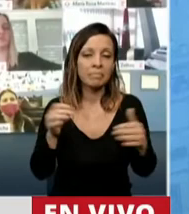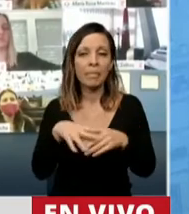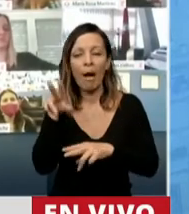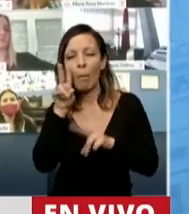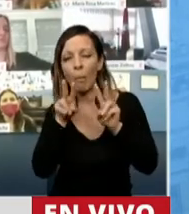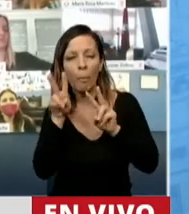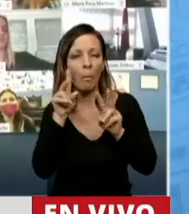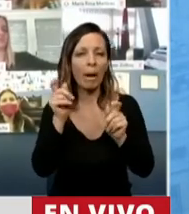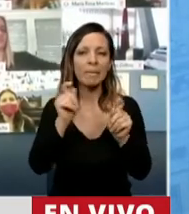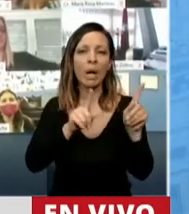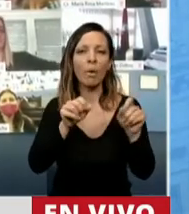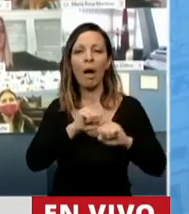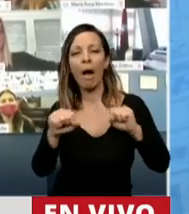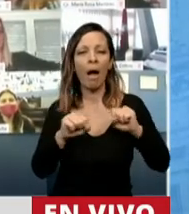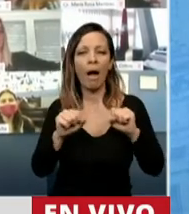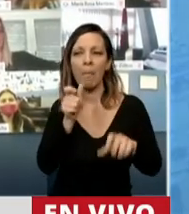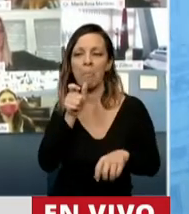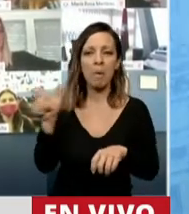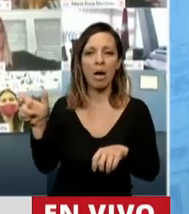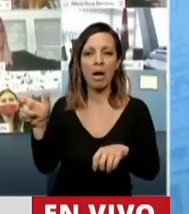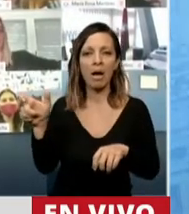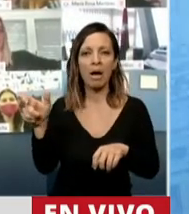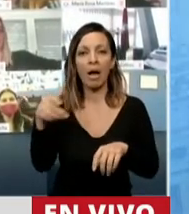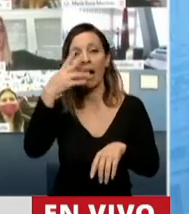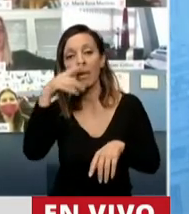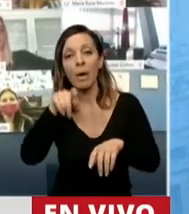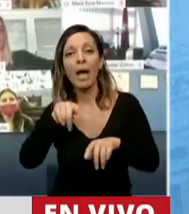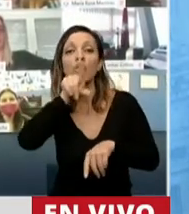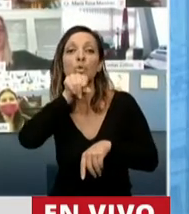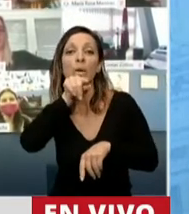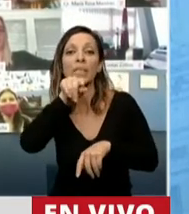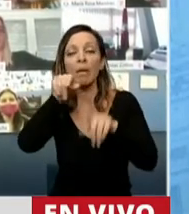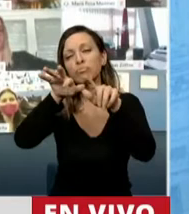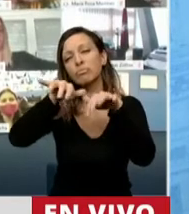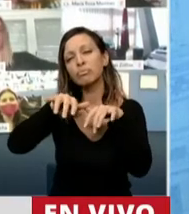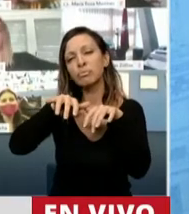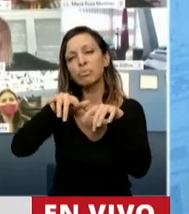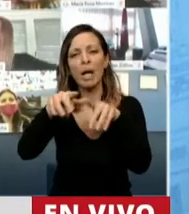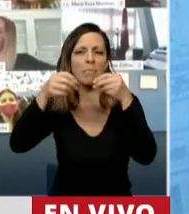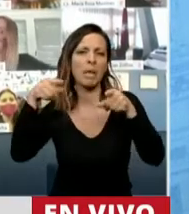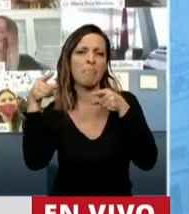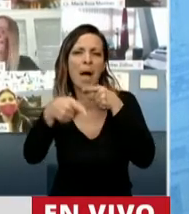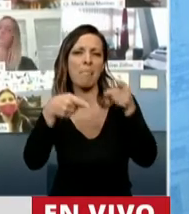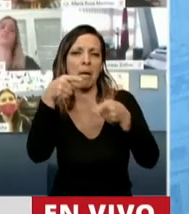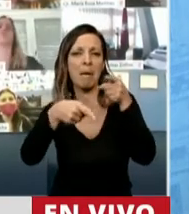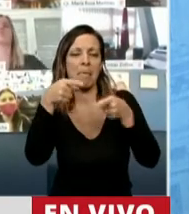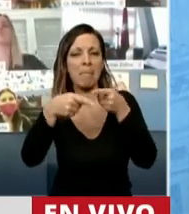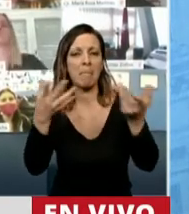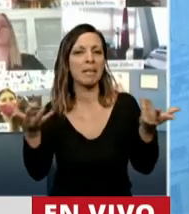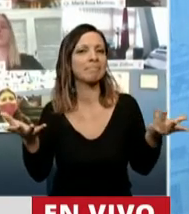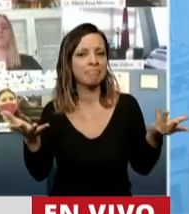busca ver si a alguno le contesta, agarra el Twitter y empieza a decir barbaridades de